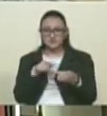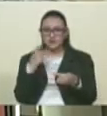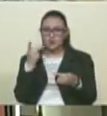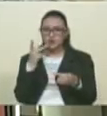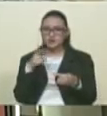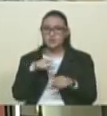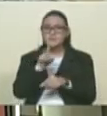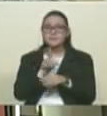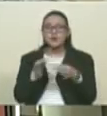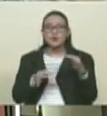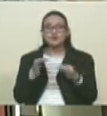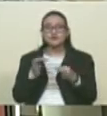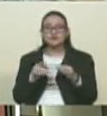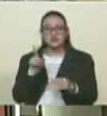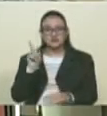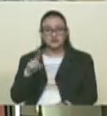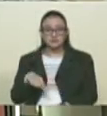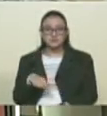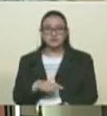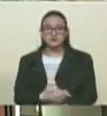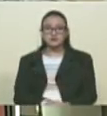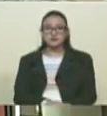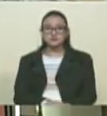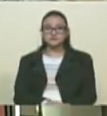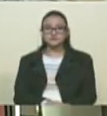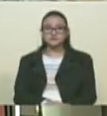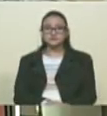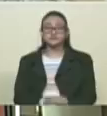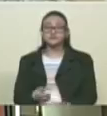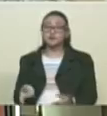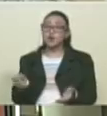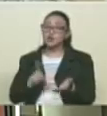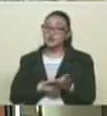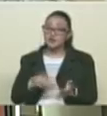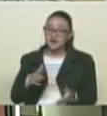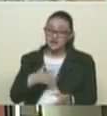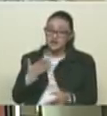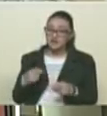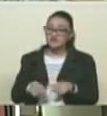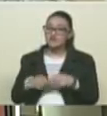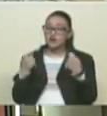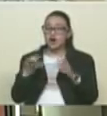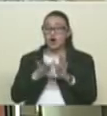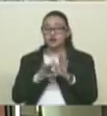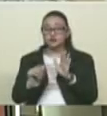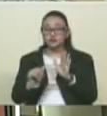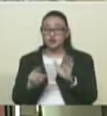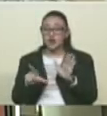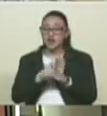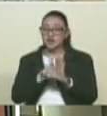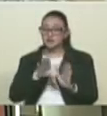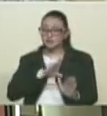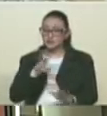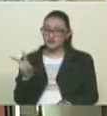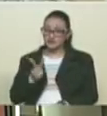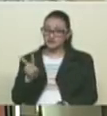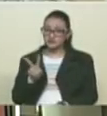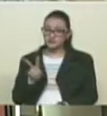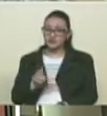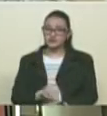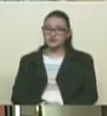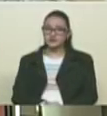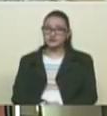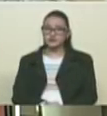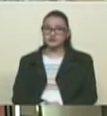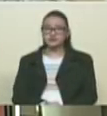justicia, que nuevamente intentan violar la constitución y las leyes de la república. Incluimos en esto